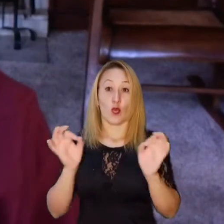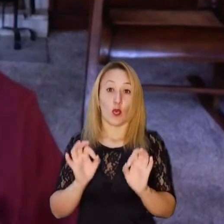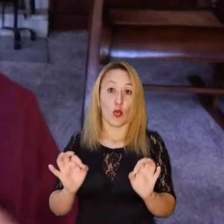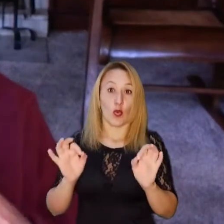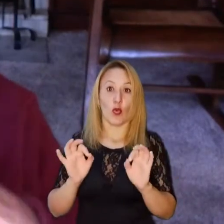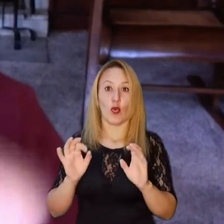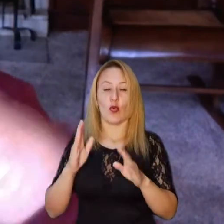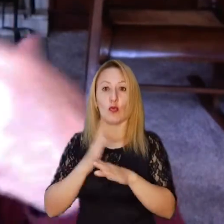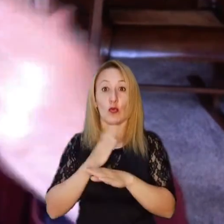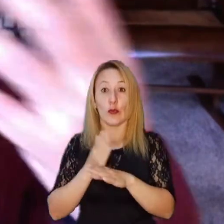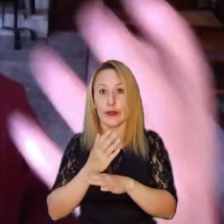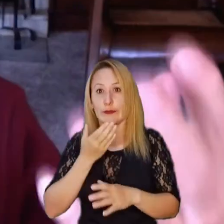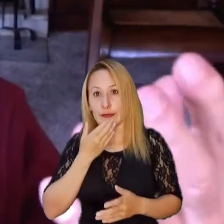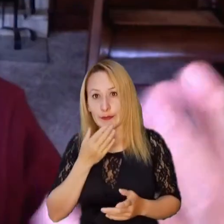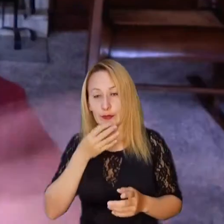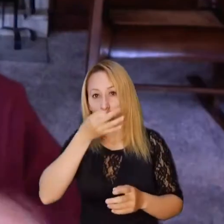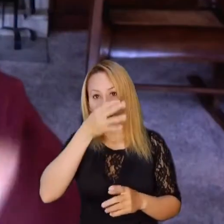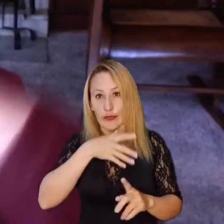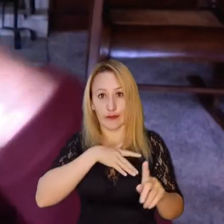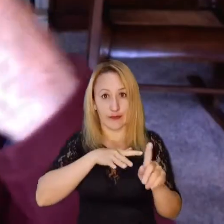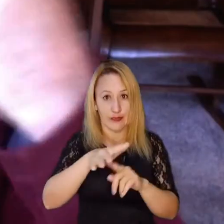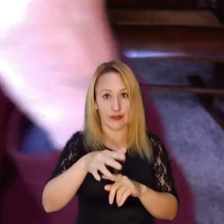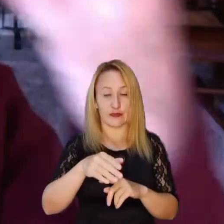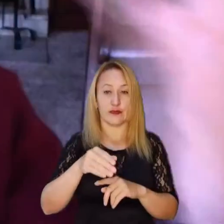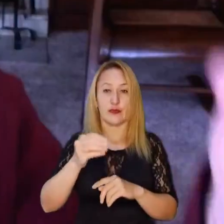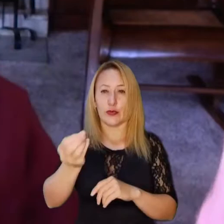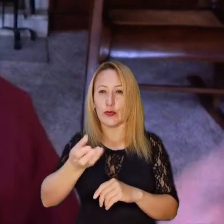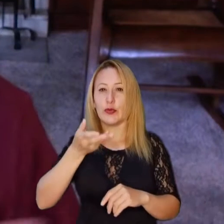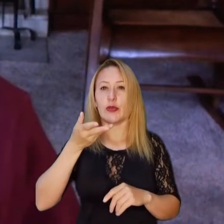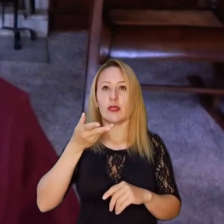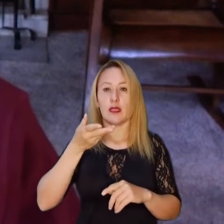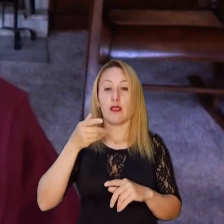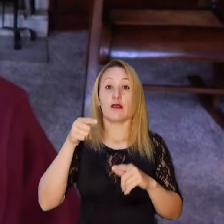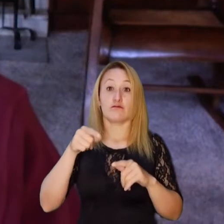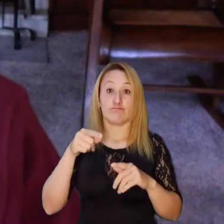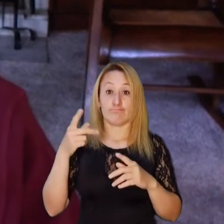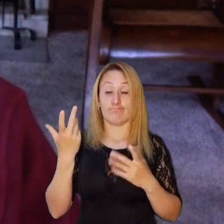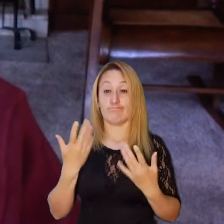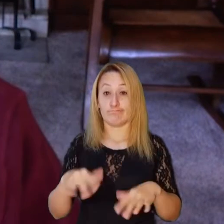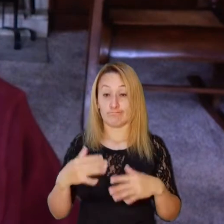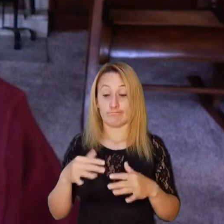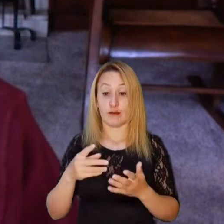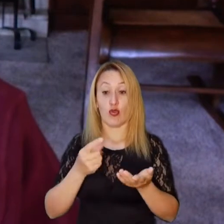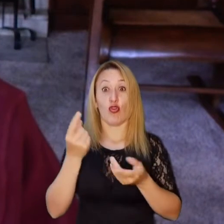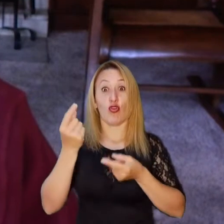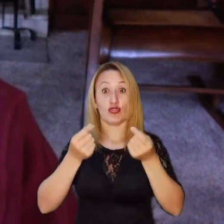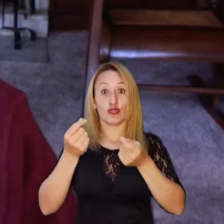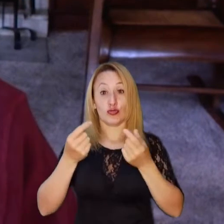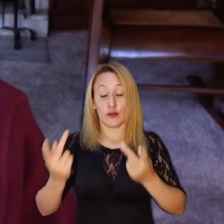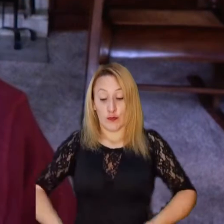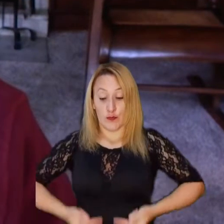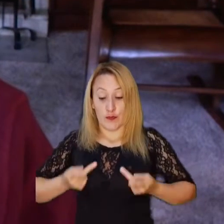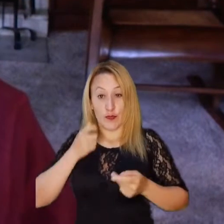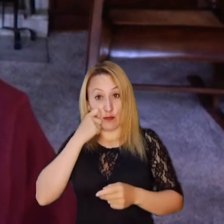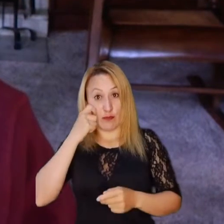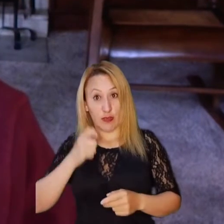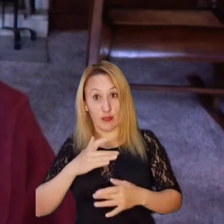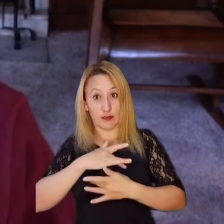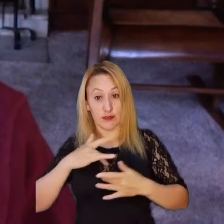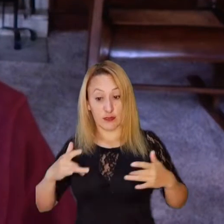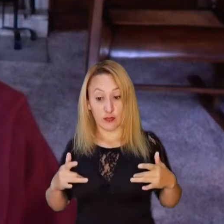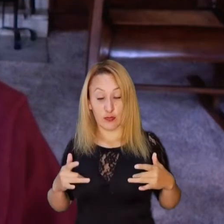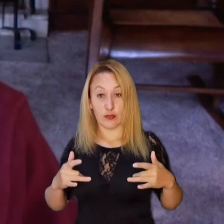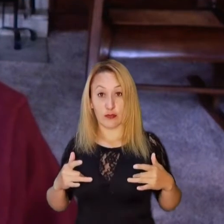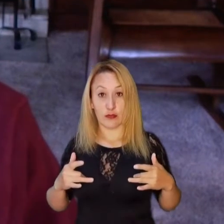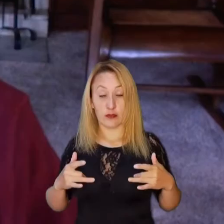o cuando aparecen problemas como el de la contaminación del aire que genera tantos costos desde el punto de vista de vidas